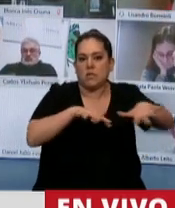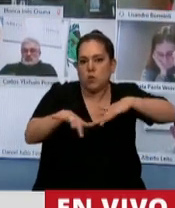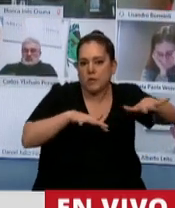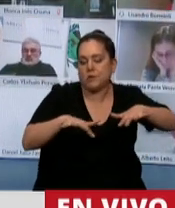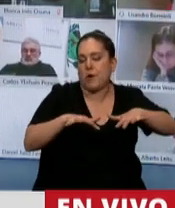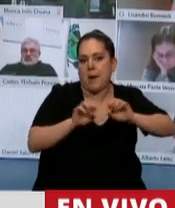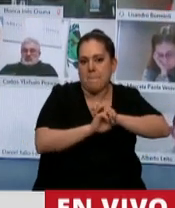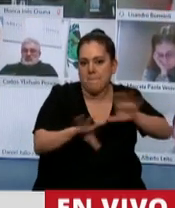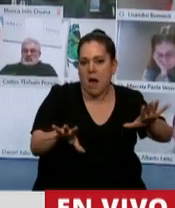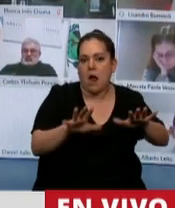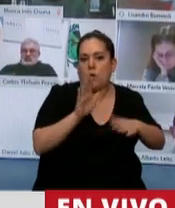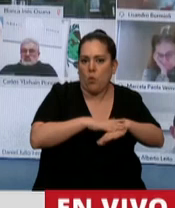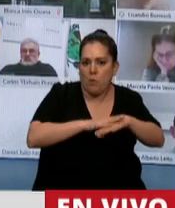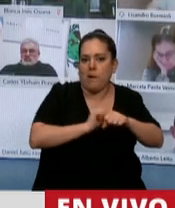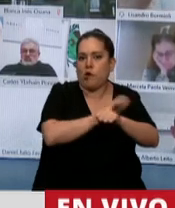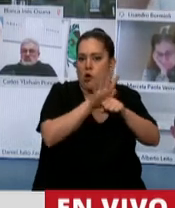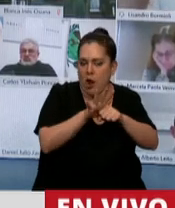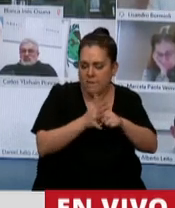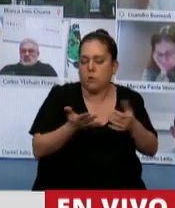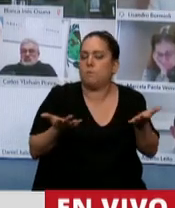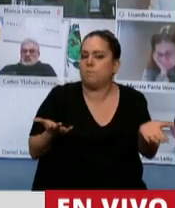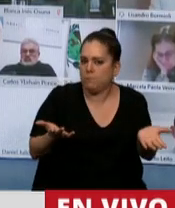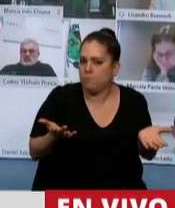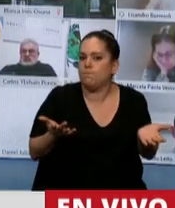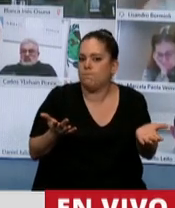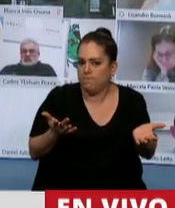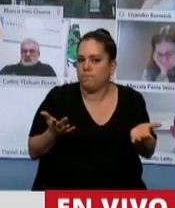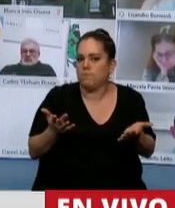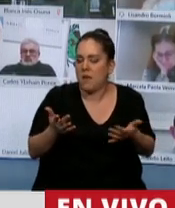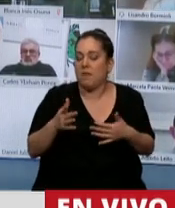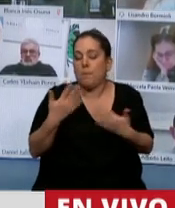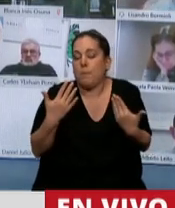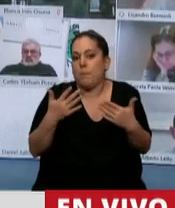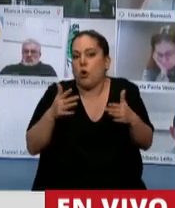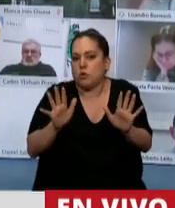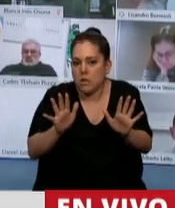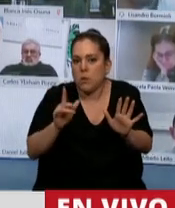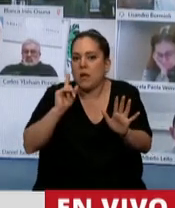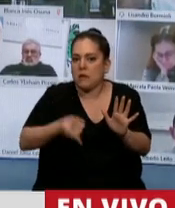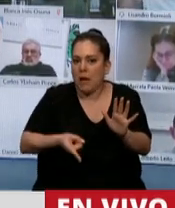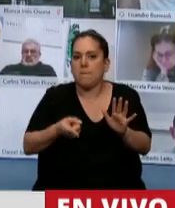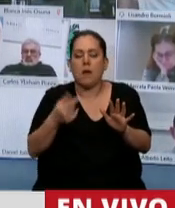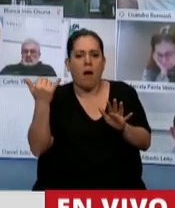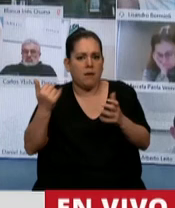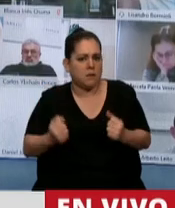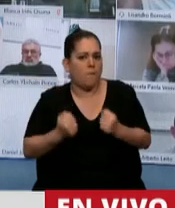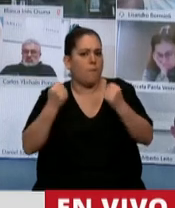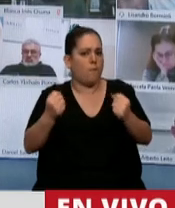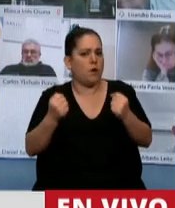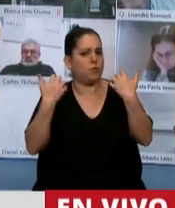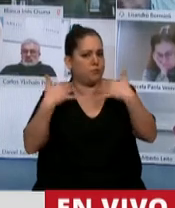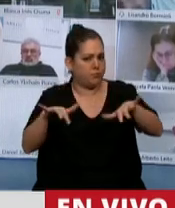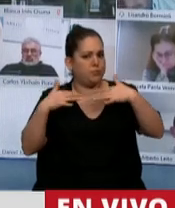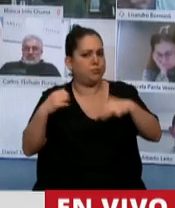se pueden concretar, que comprometen realmente lo posible y que distribuyen el peso del esfuerzo. Eso creo que es muy